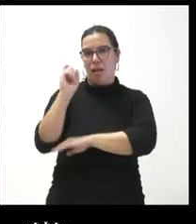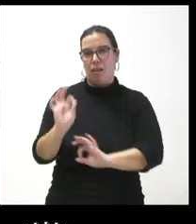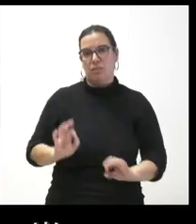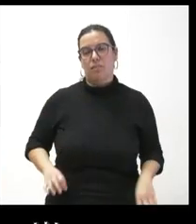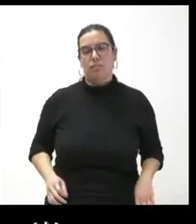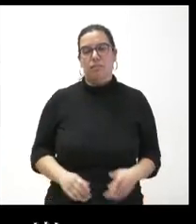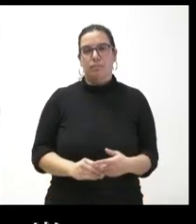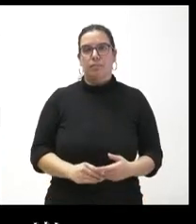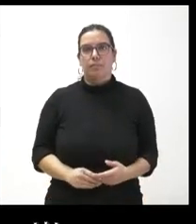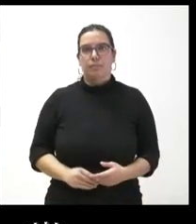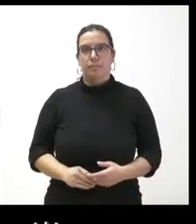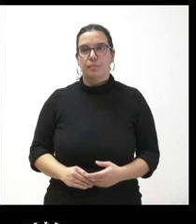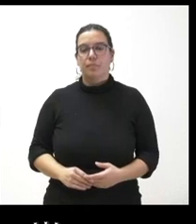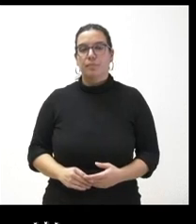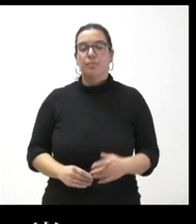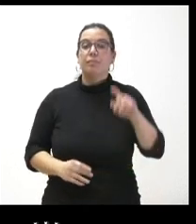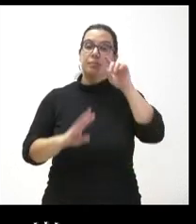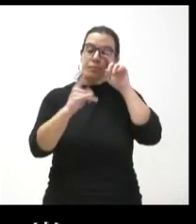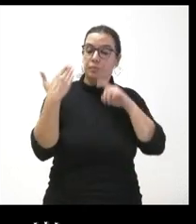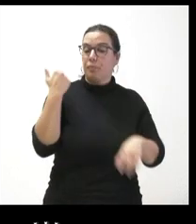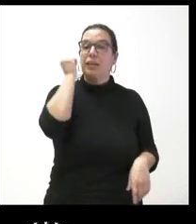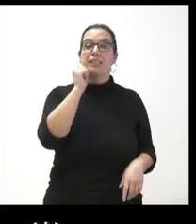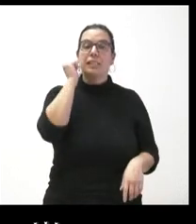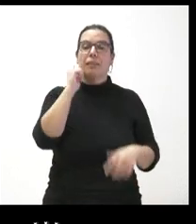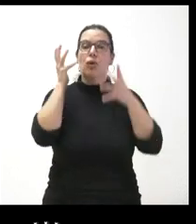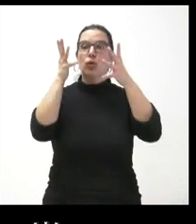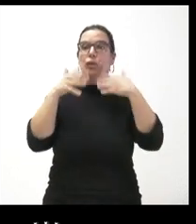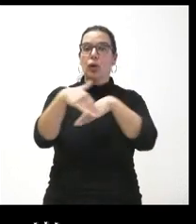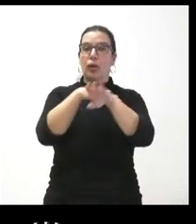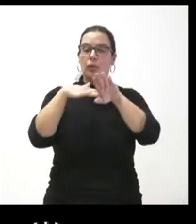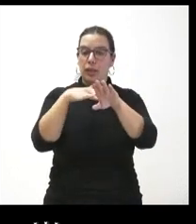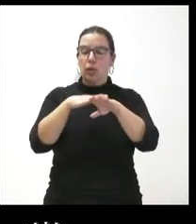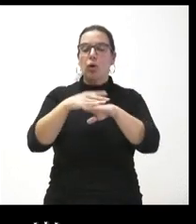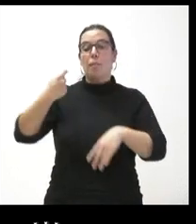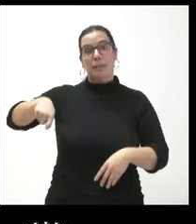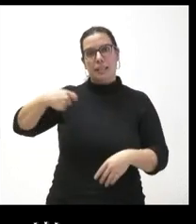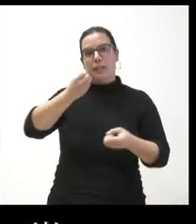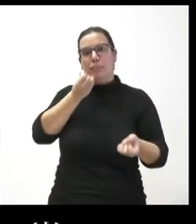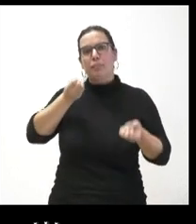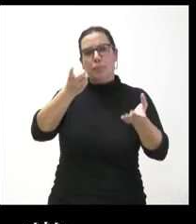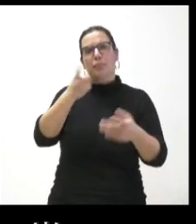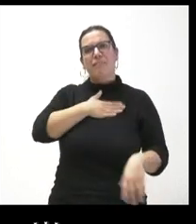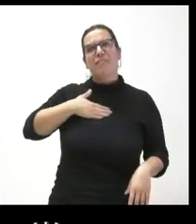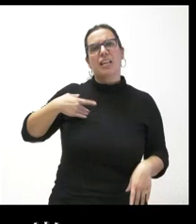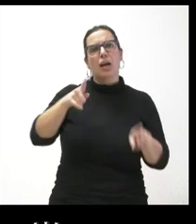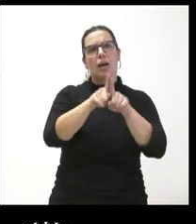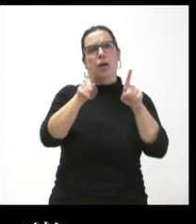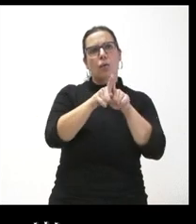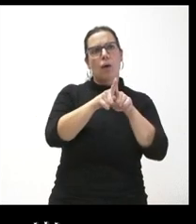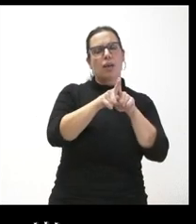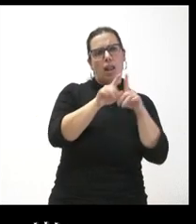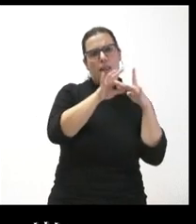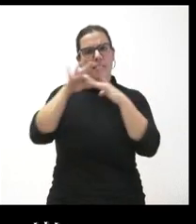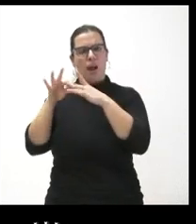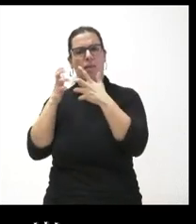sí el pasado sábado un consejo de gobierno en el que el presidente avanzó que quería liderar un poco la lucha en los tribunales